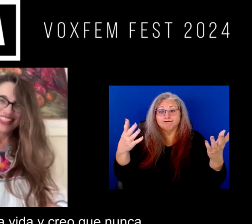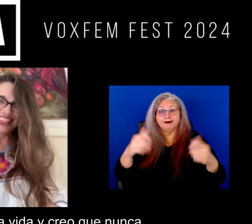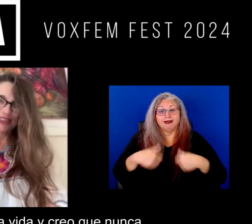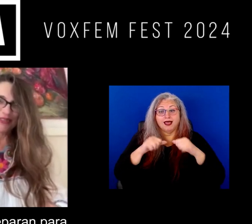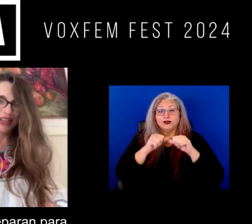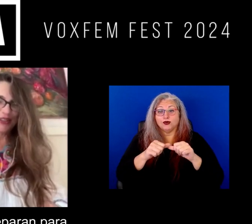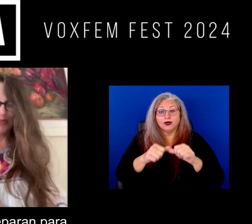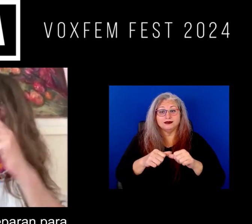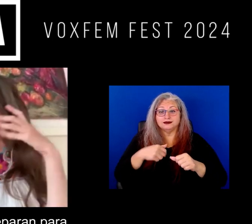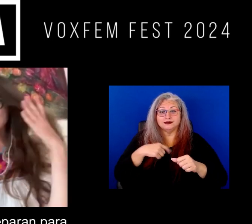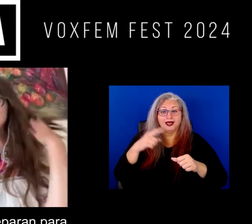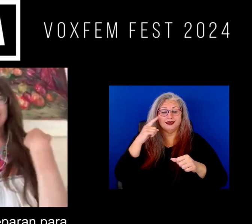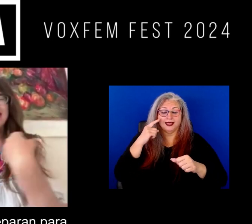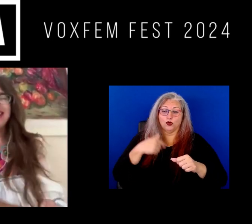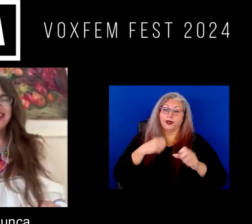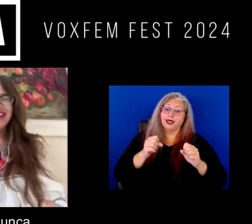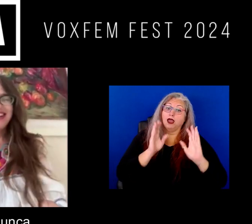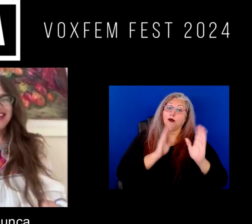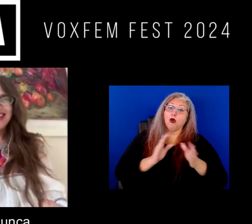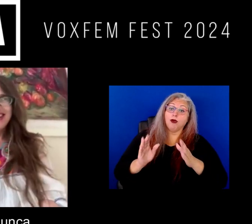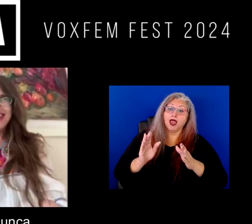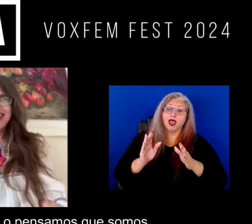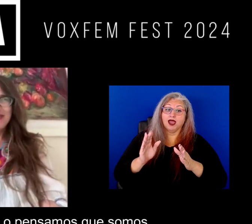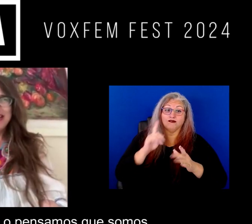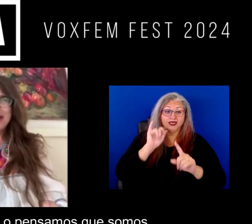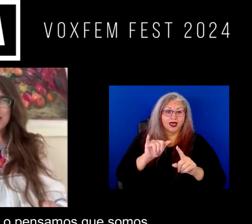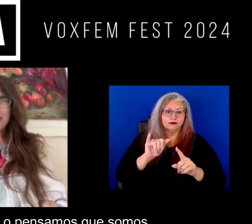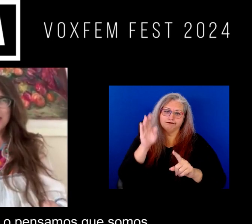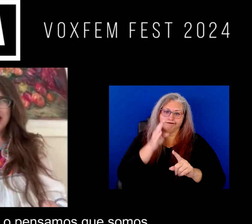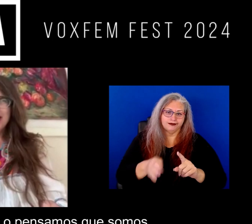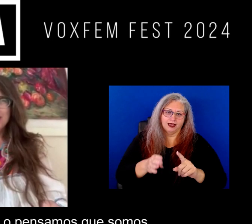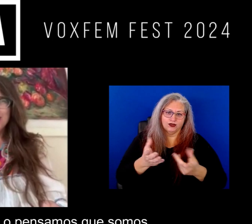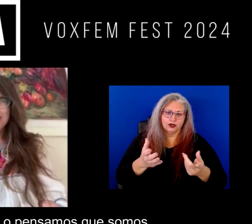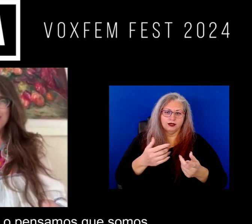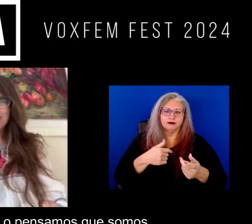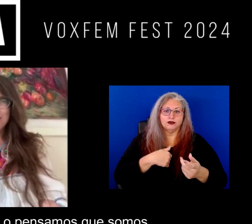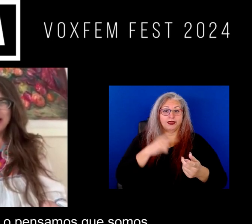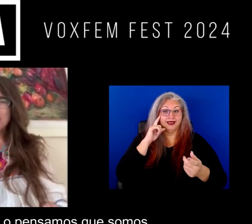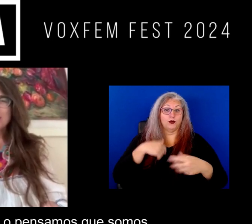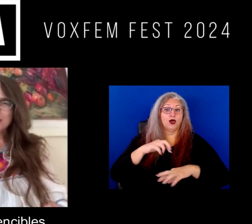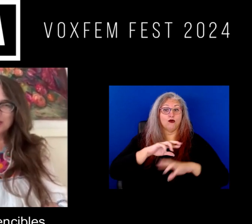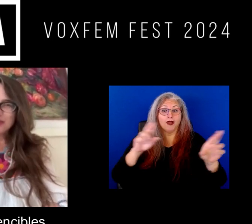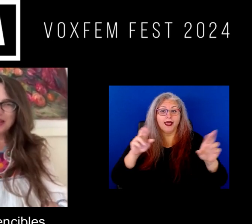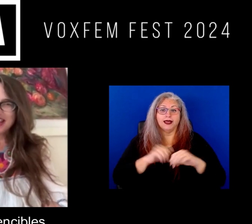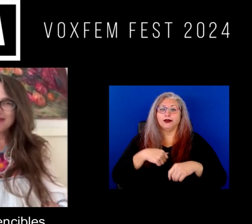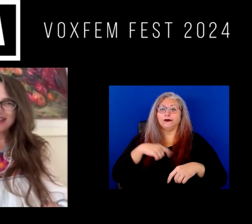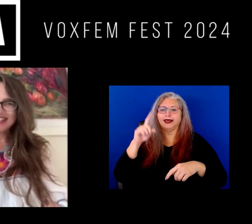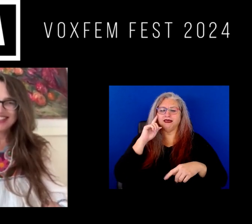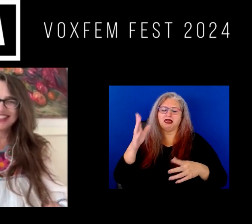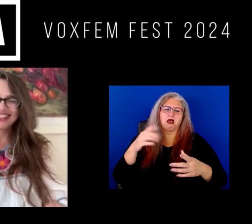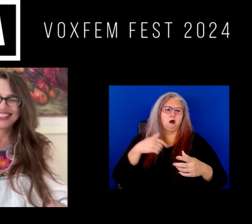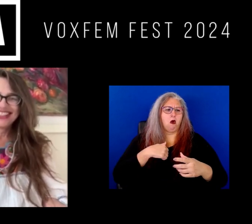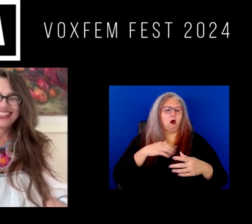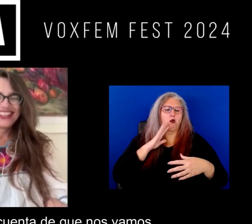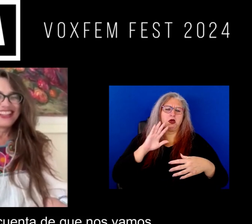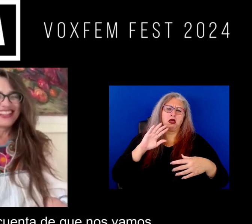y creo que nunca nos preparan para... Nunca estamos preparados o pensamos que somos invencibles